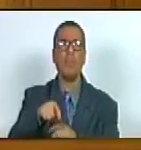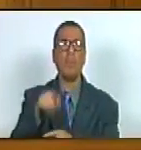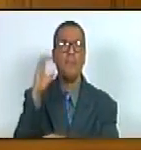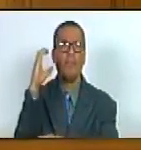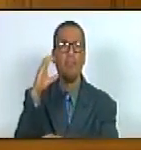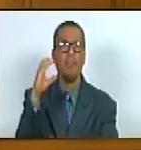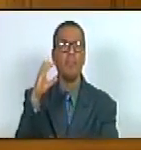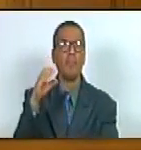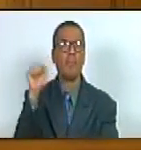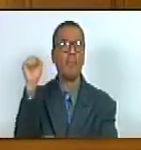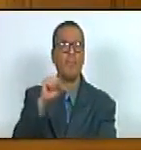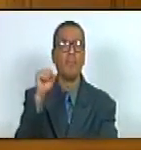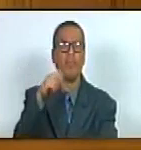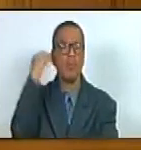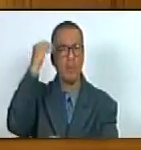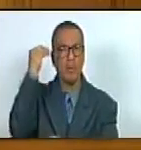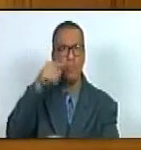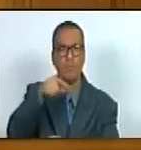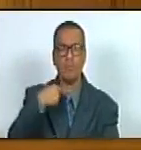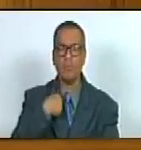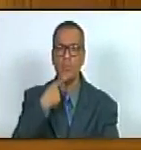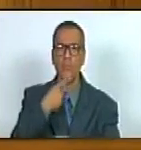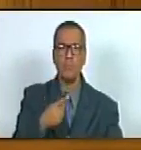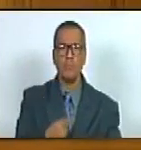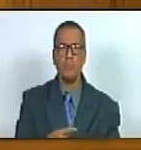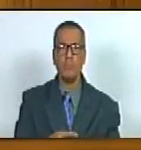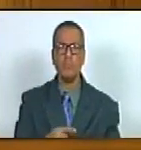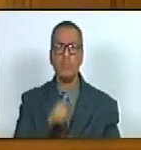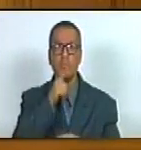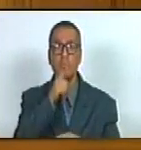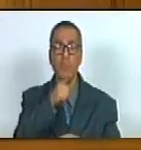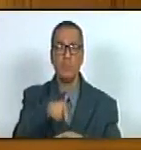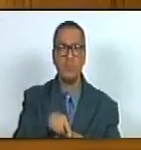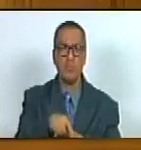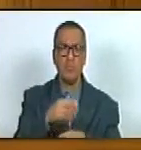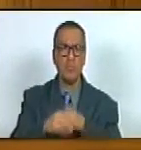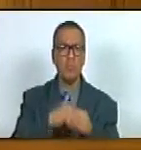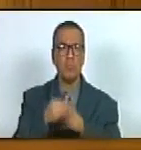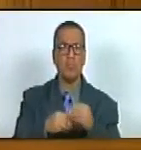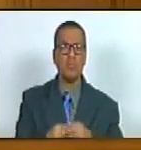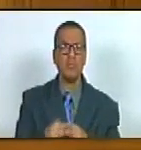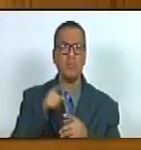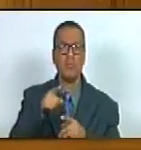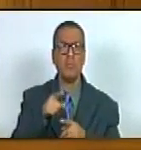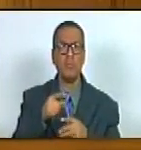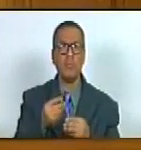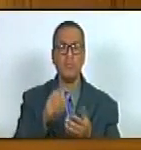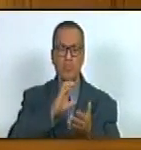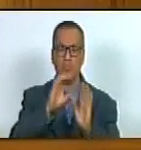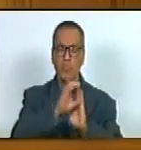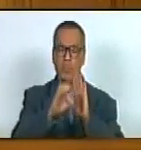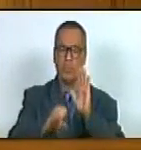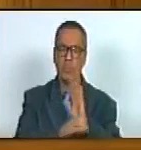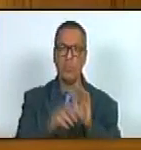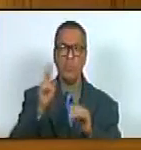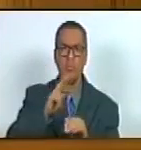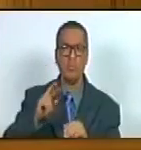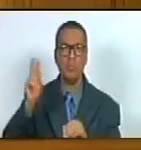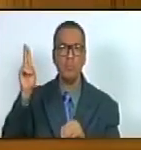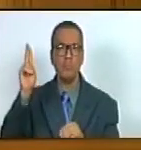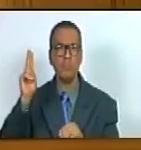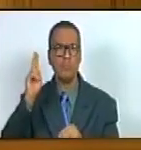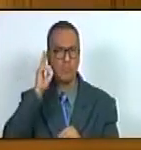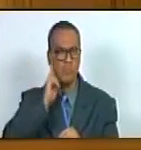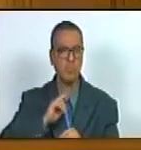considerando que tales declaraciones violentan de manera flagrante la constitución de la República Bolivariana de